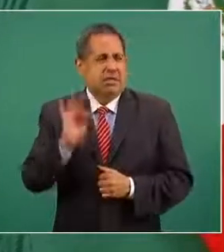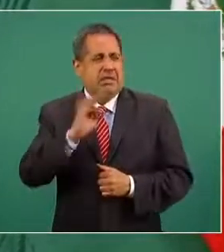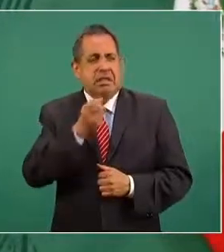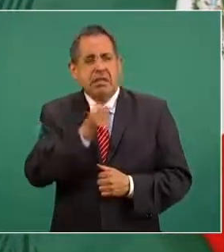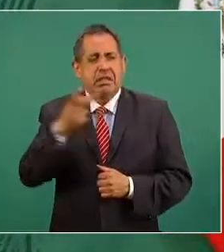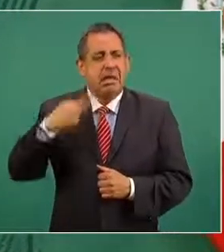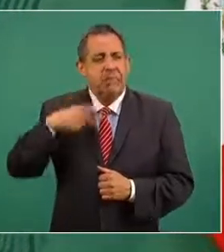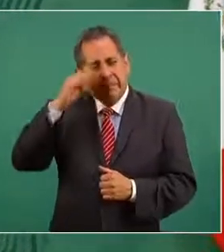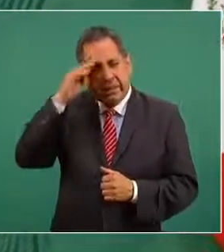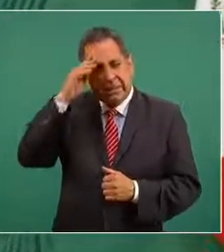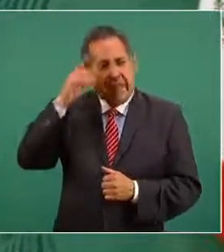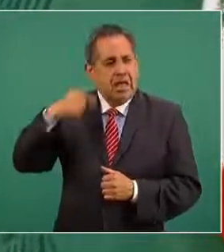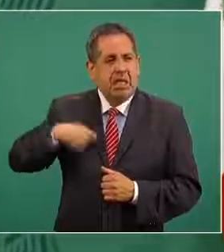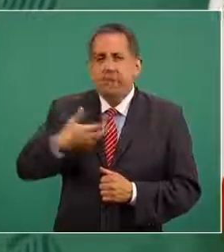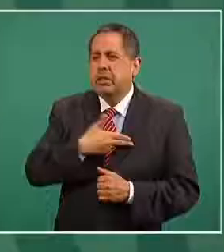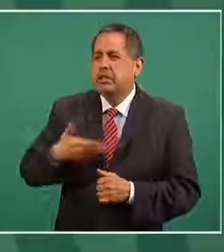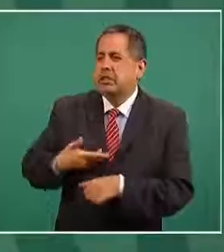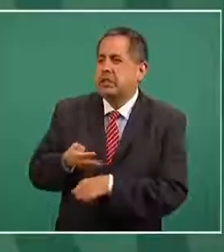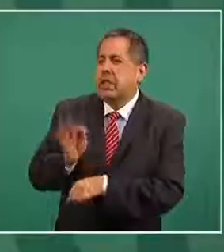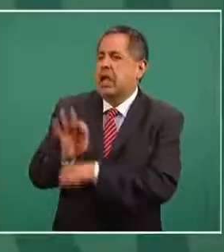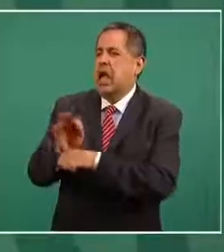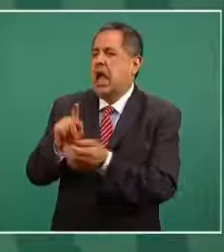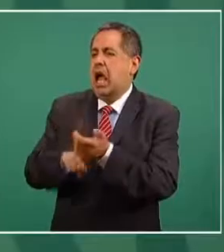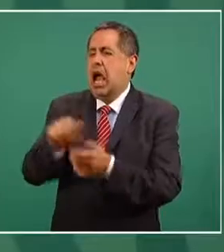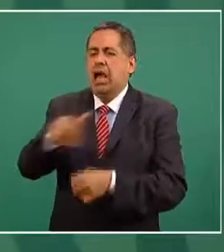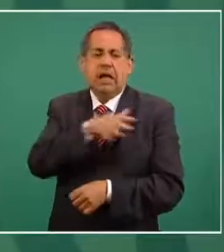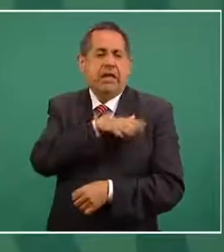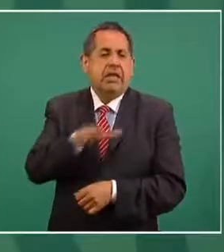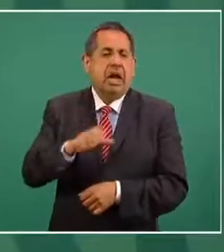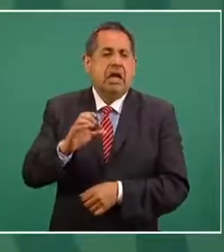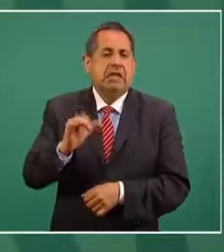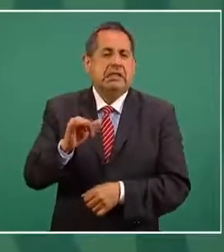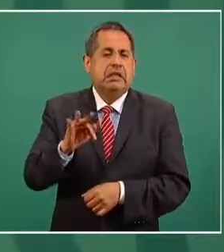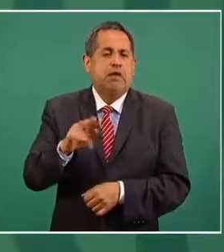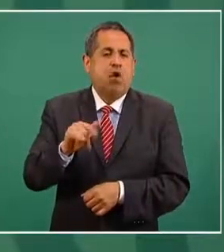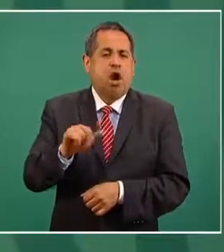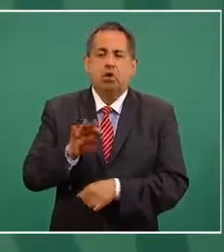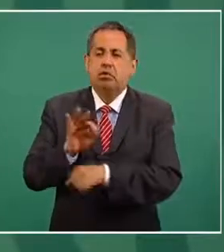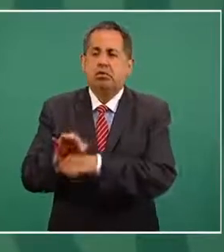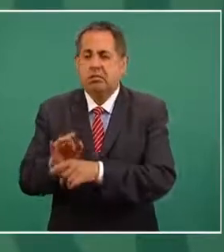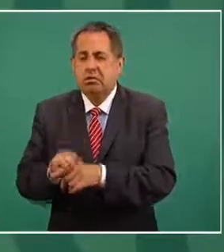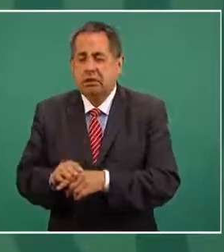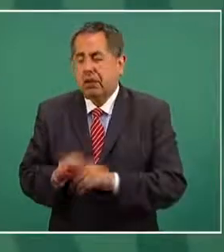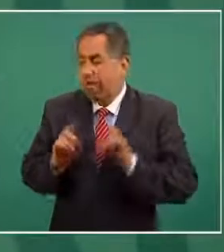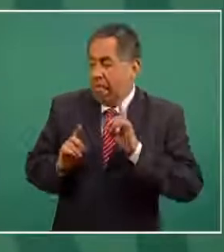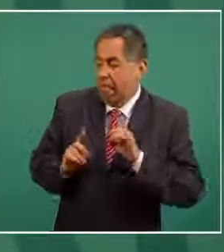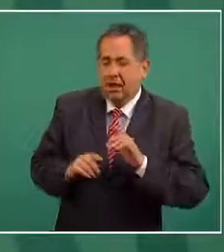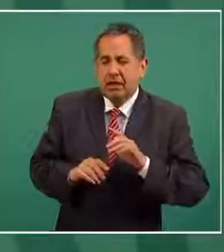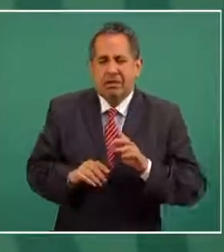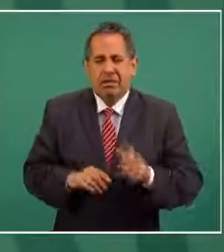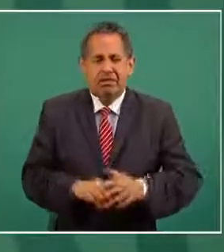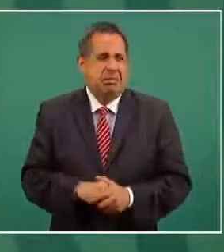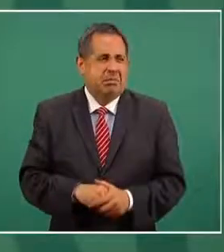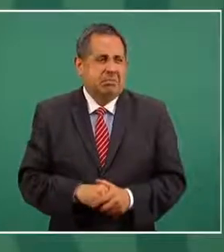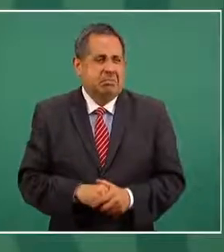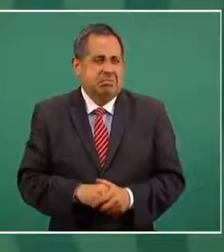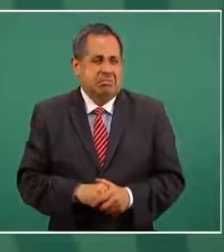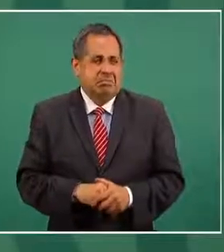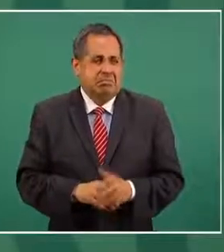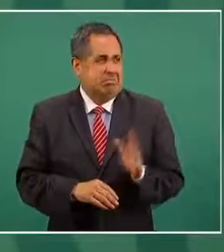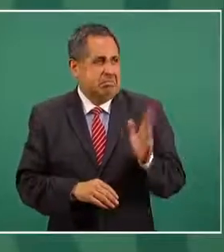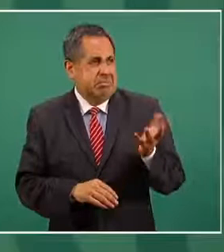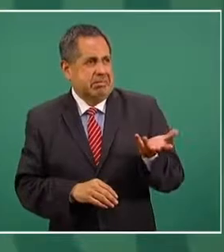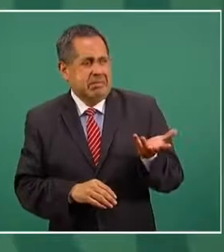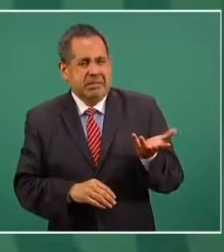general sin fuegos pues nos afecta mucho